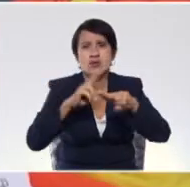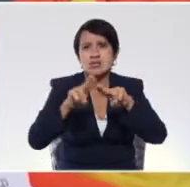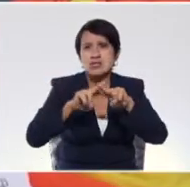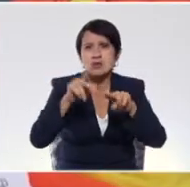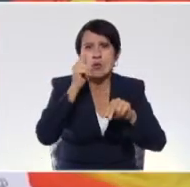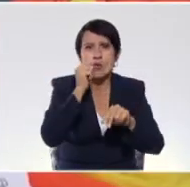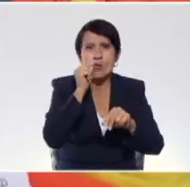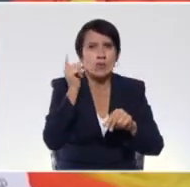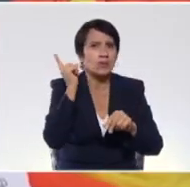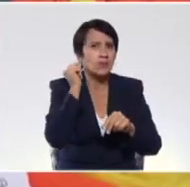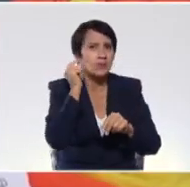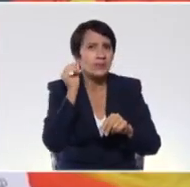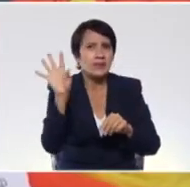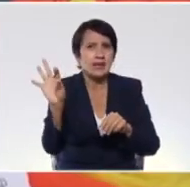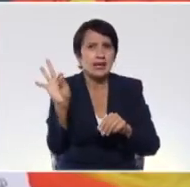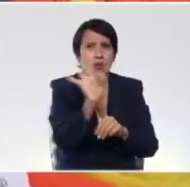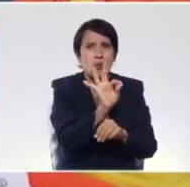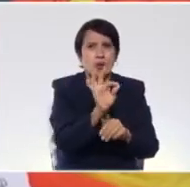escoja junto a ti.